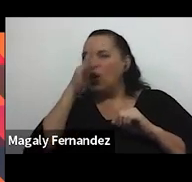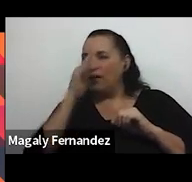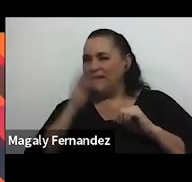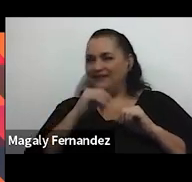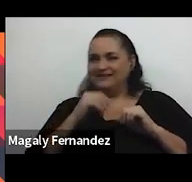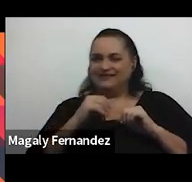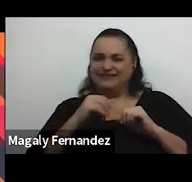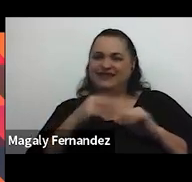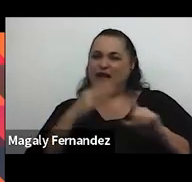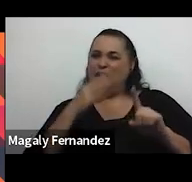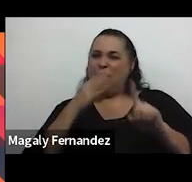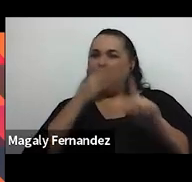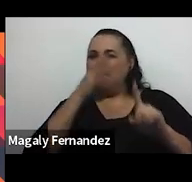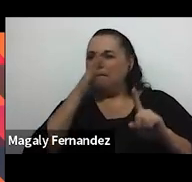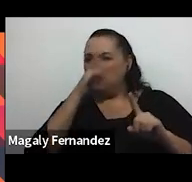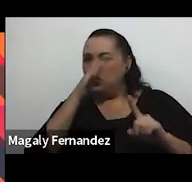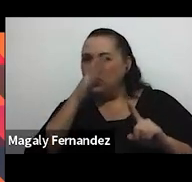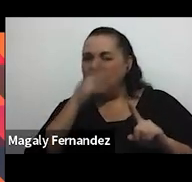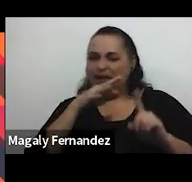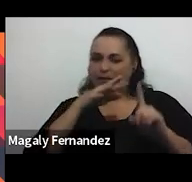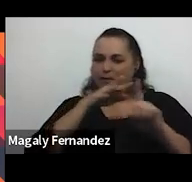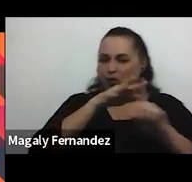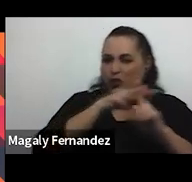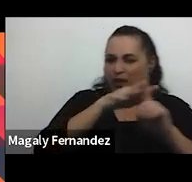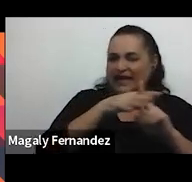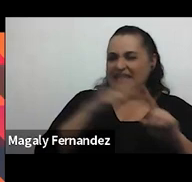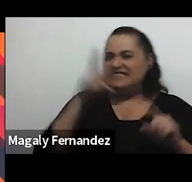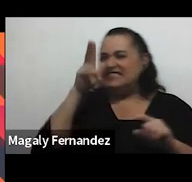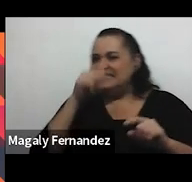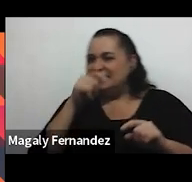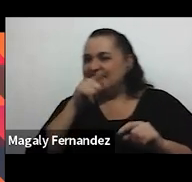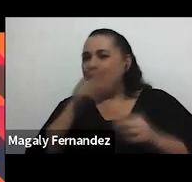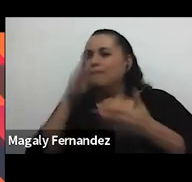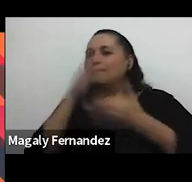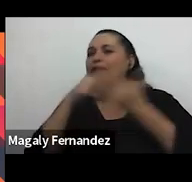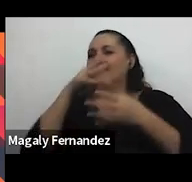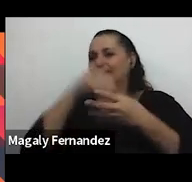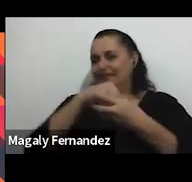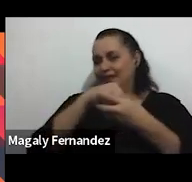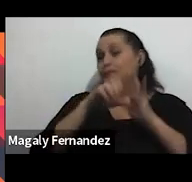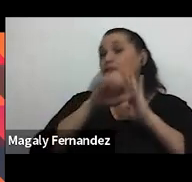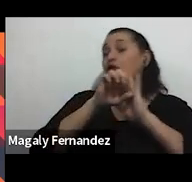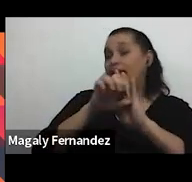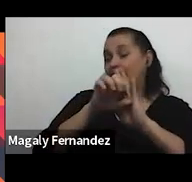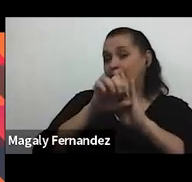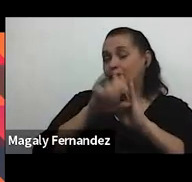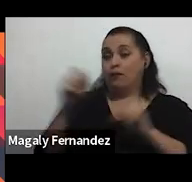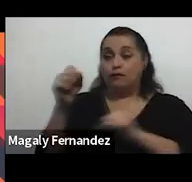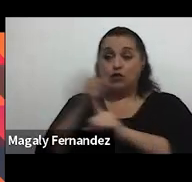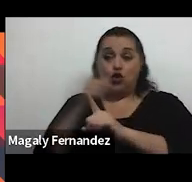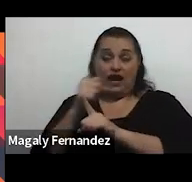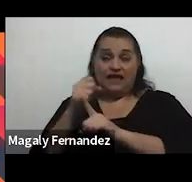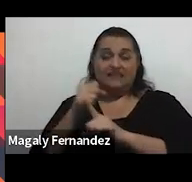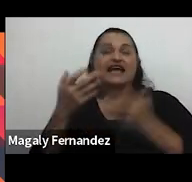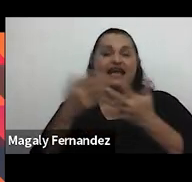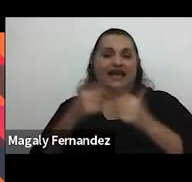burla o el chiste es parte de esa dinámica entonces por ejemplo una manifestación de violencia sutil es